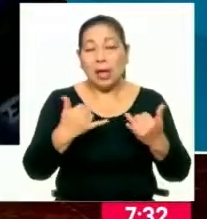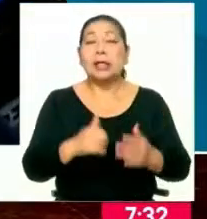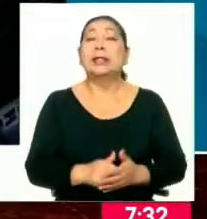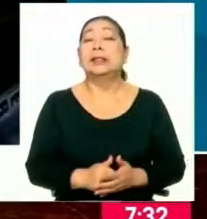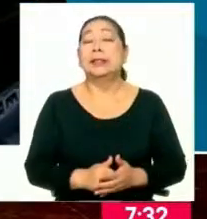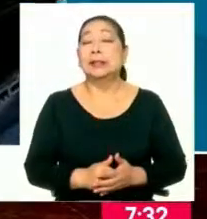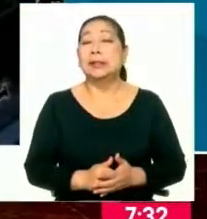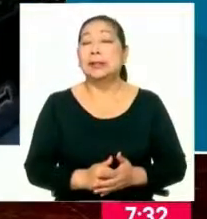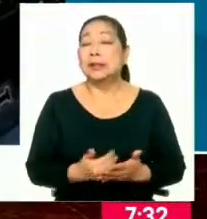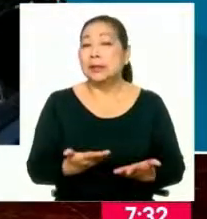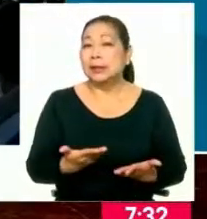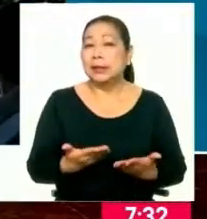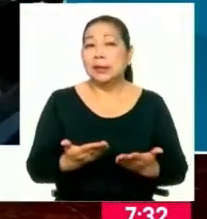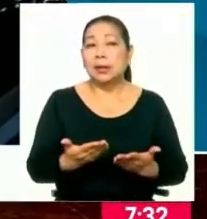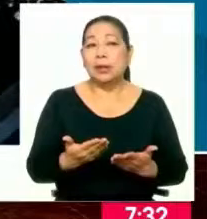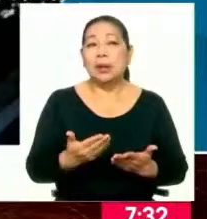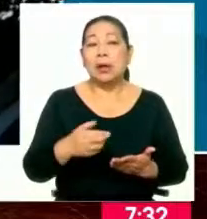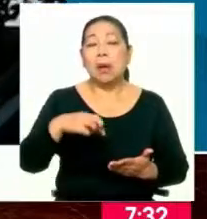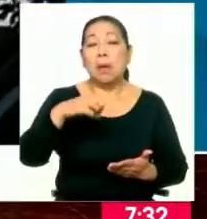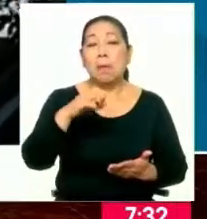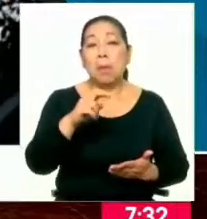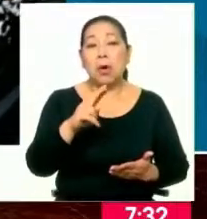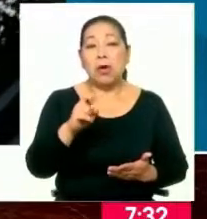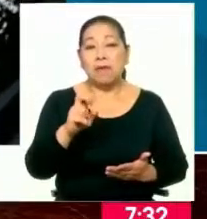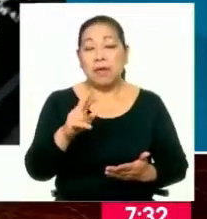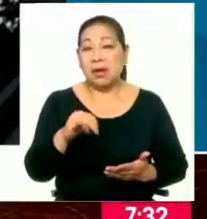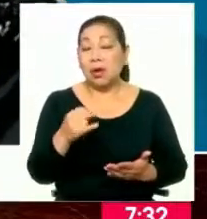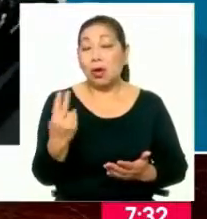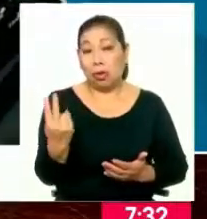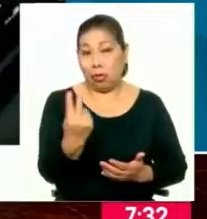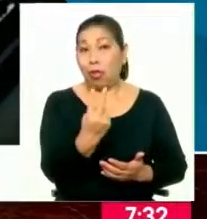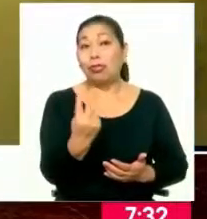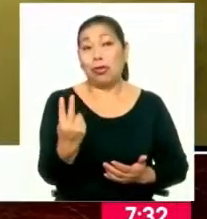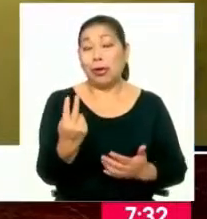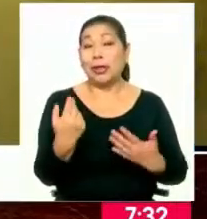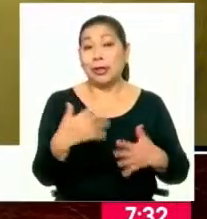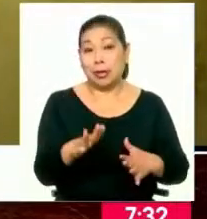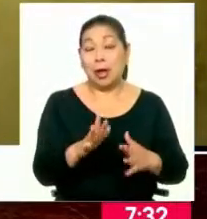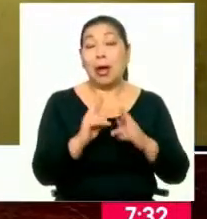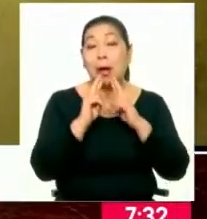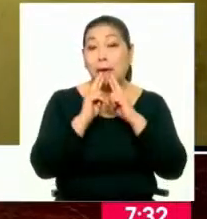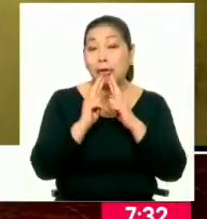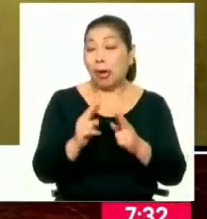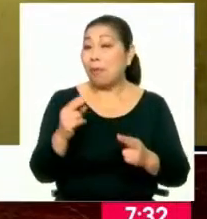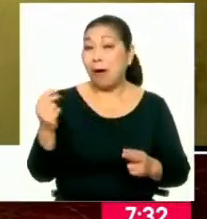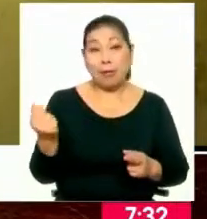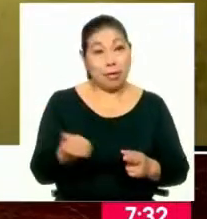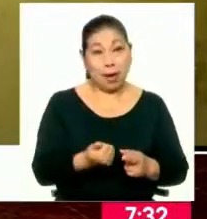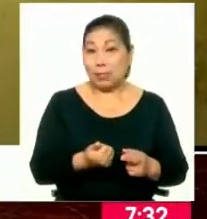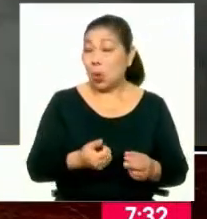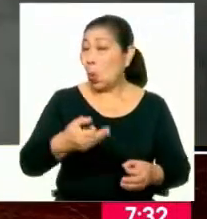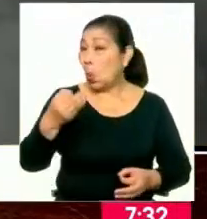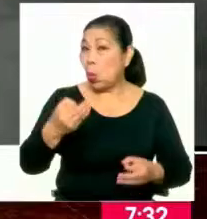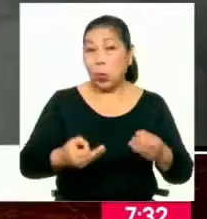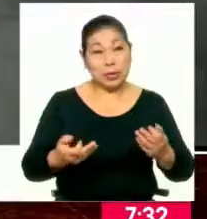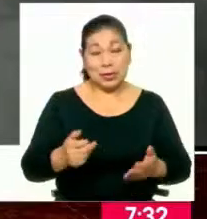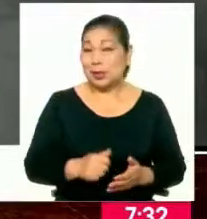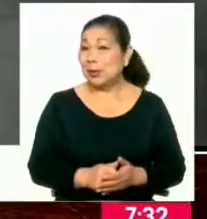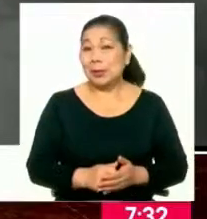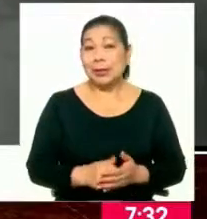justamente del Distrito del Porvenir. Así que en ambas ya se ha dado una respuesta inmediata, digamos, ante